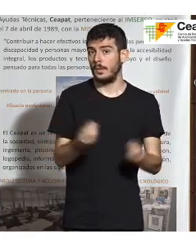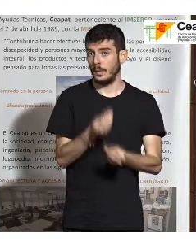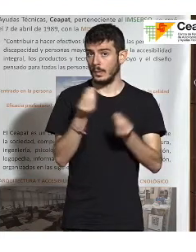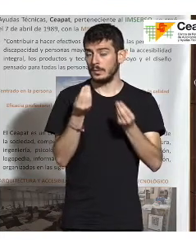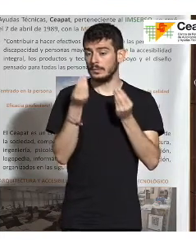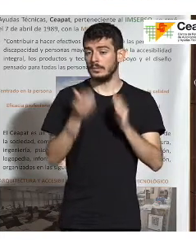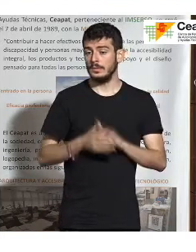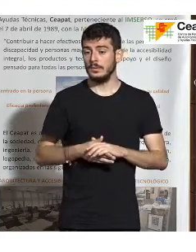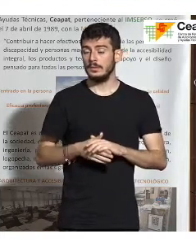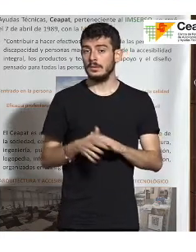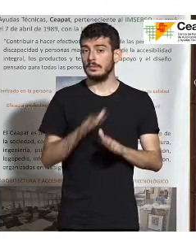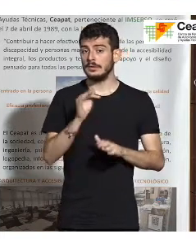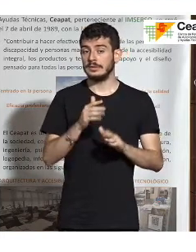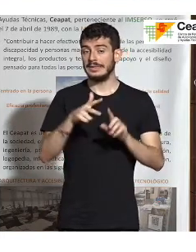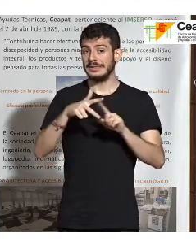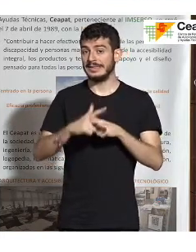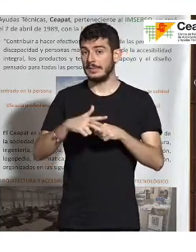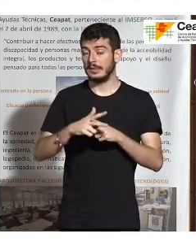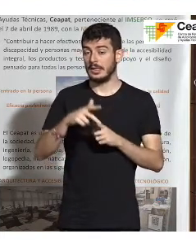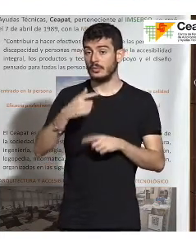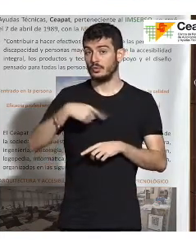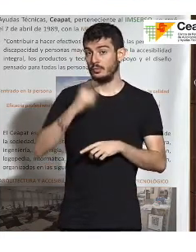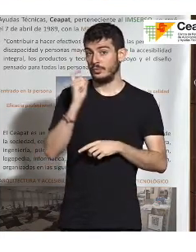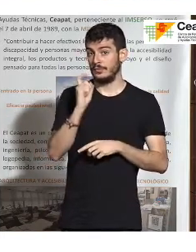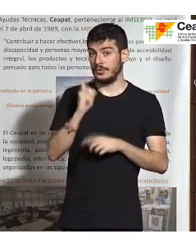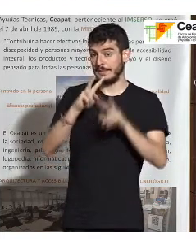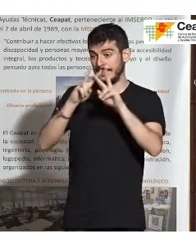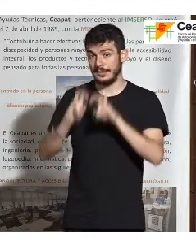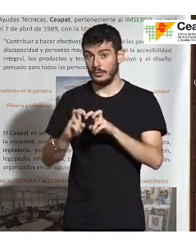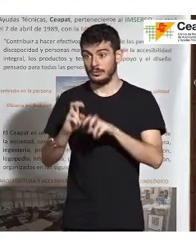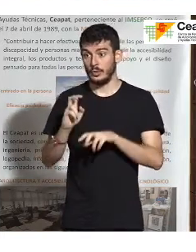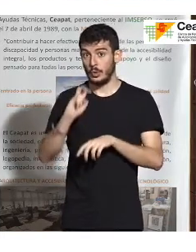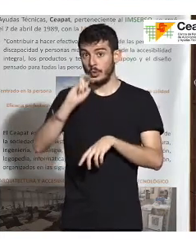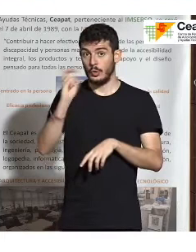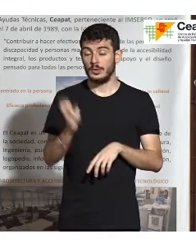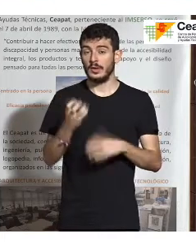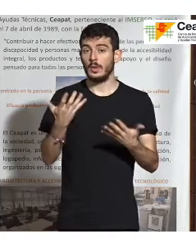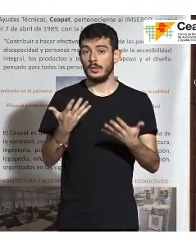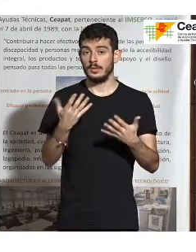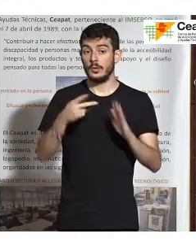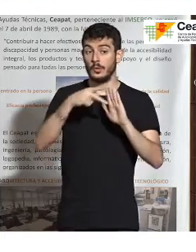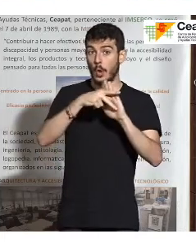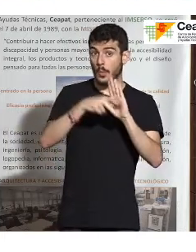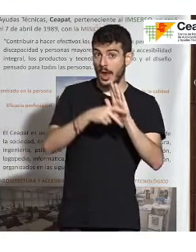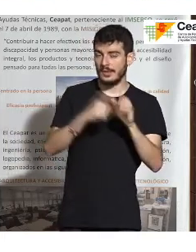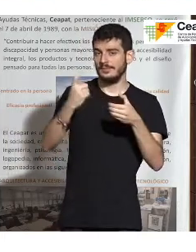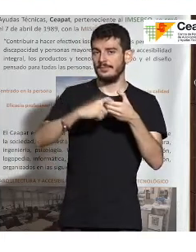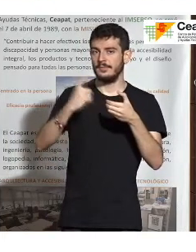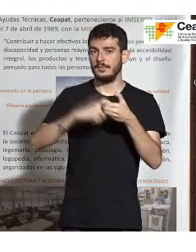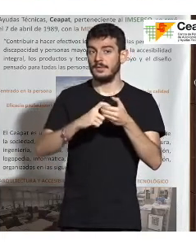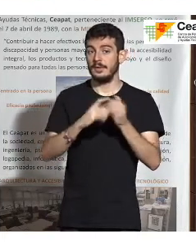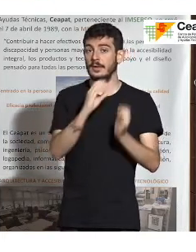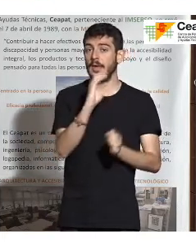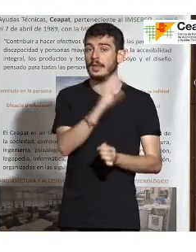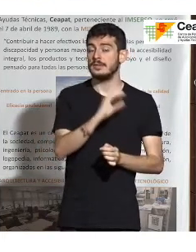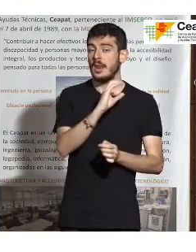Y otra herramienta que tenemos, los que somos profesores e investigadores, es participar en las normas. Cristina lo ha contado muy